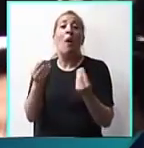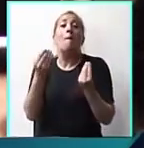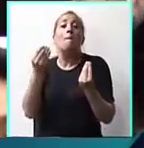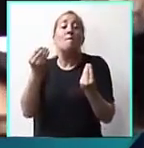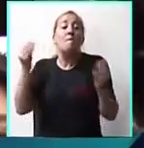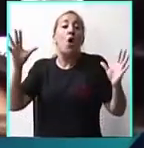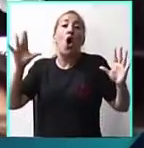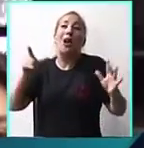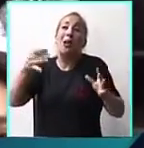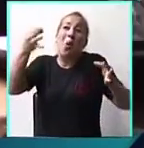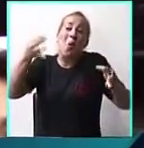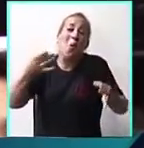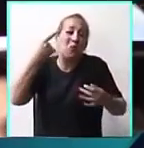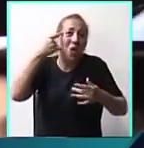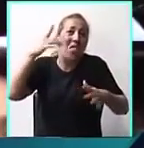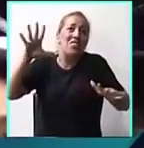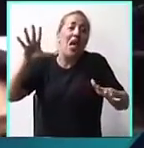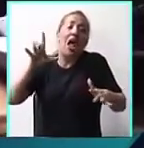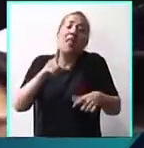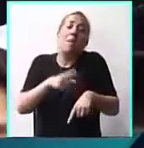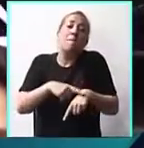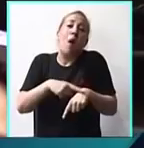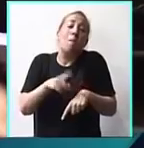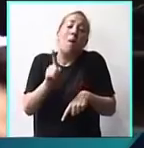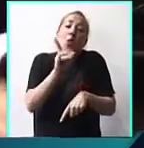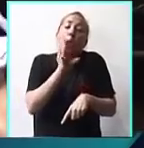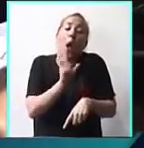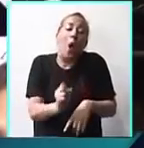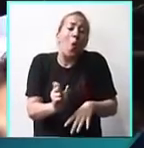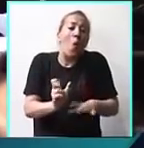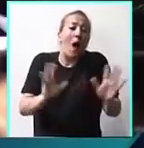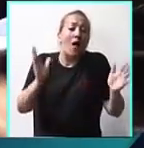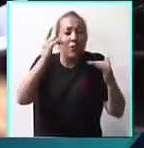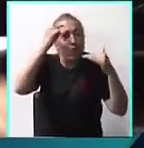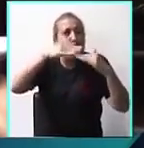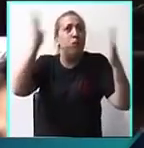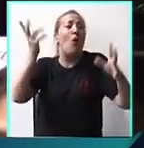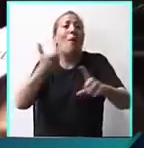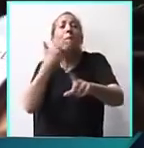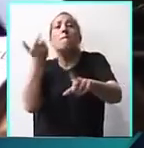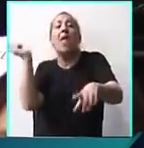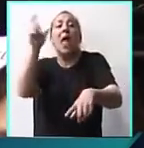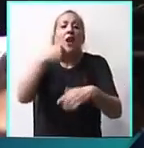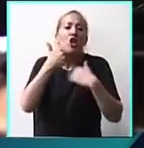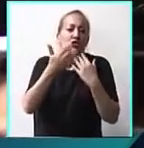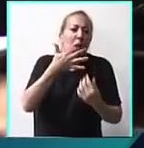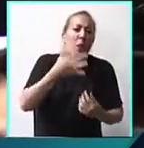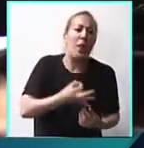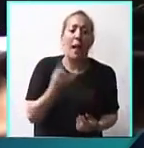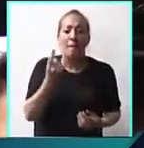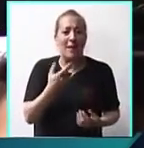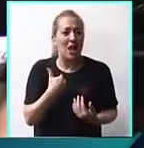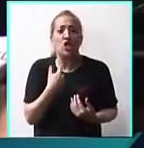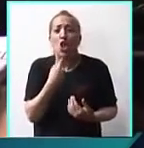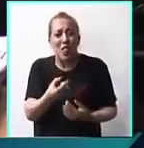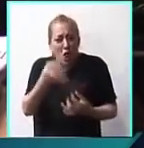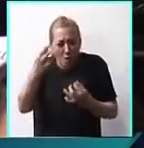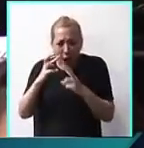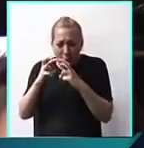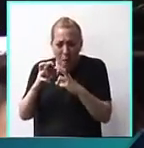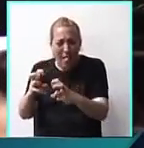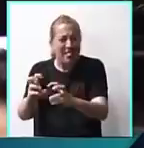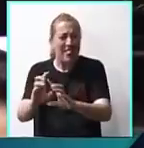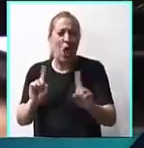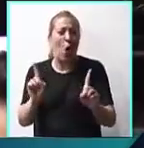le ocurrió, vi el momento, no pude contener el impulso y la tiré. Yo no sé si es verdad, es mentira. Lo que digo es que no se investigó dos minutos.